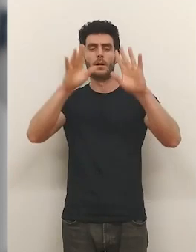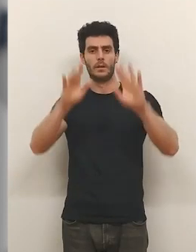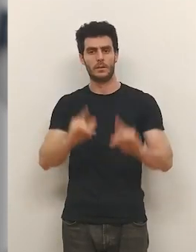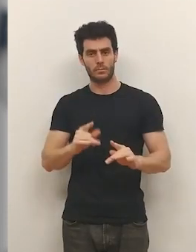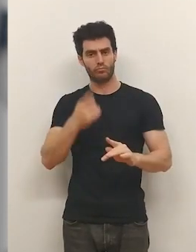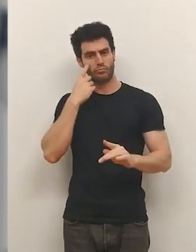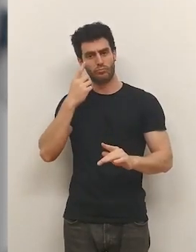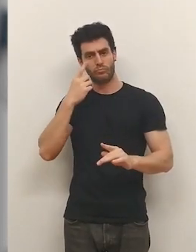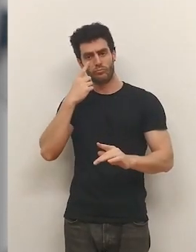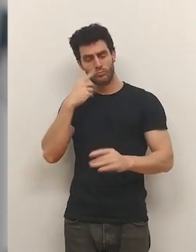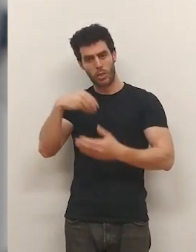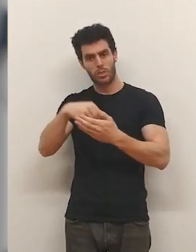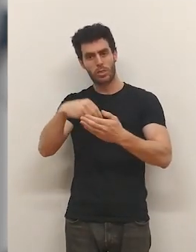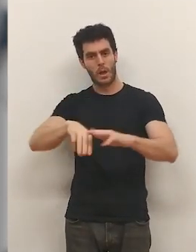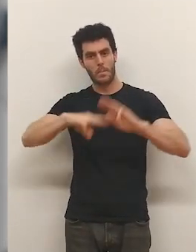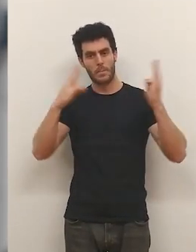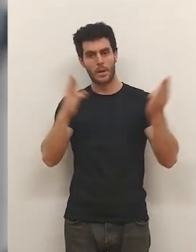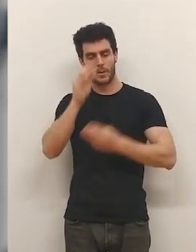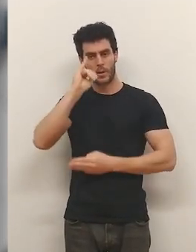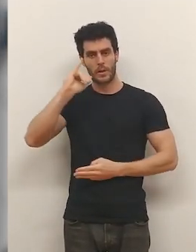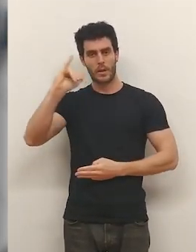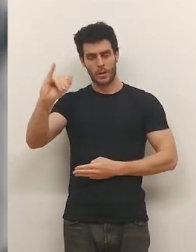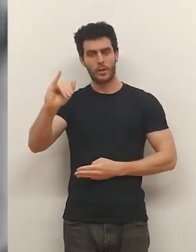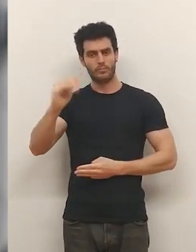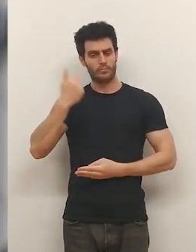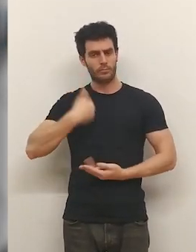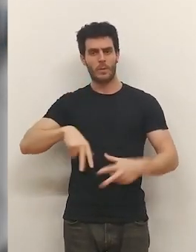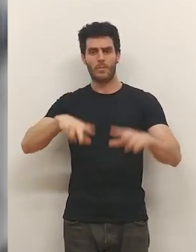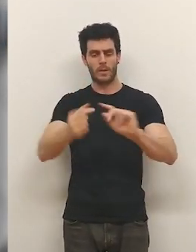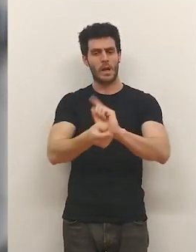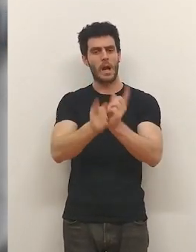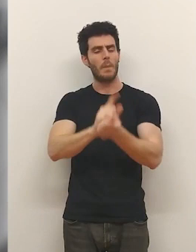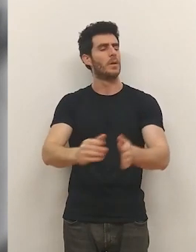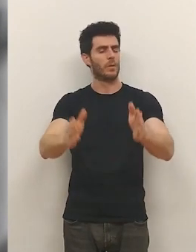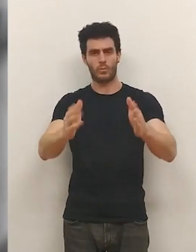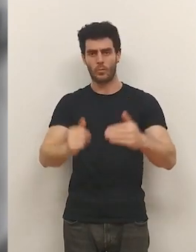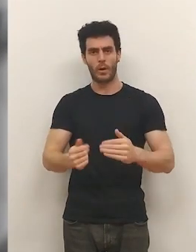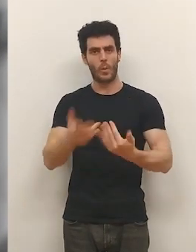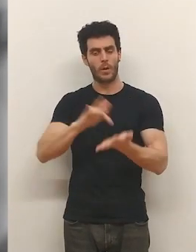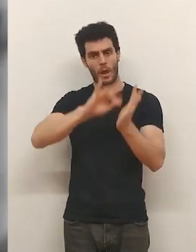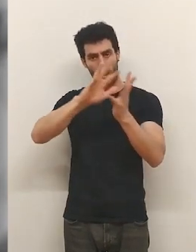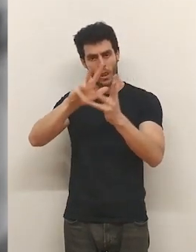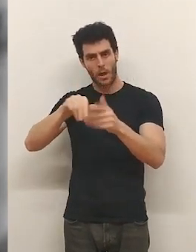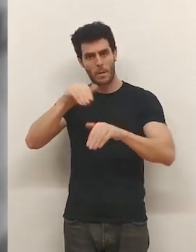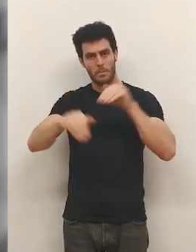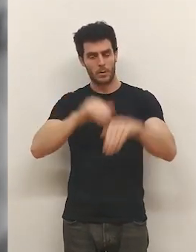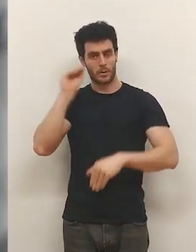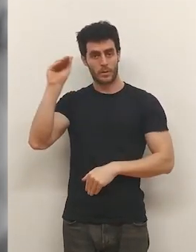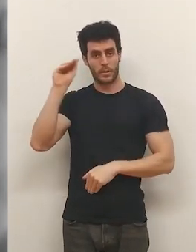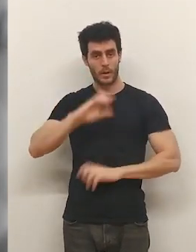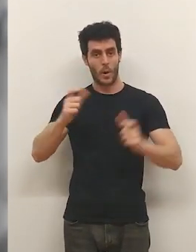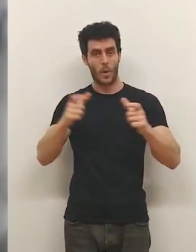Ahora sí, esta que van a ver es la configuración definitiva... ...del Parlamento de La Rioja que finalmente no sufrirá cambios... ...tras el escrutinio de los votos del extranjero.